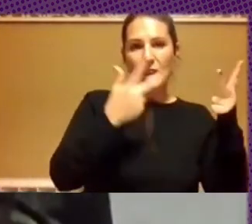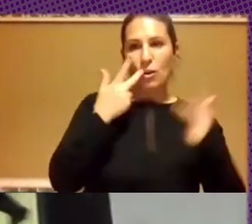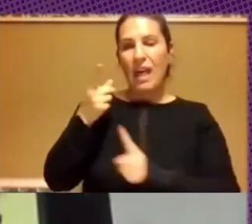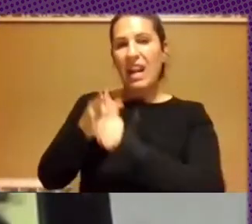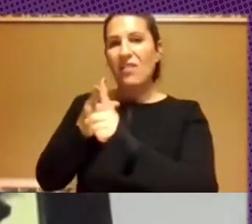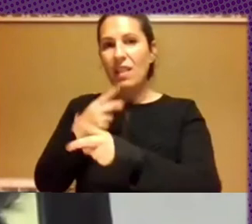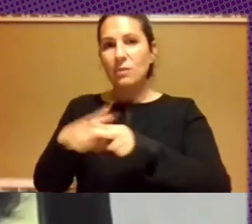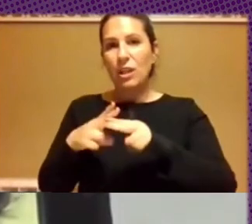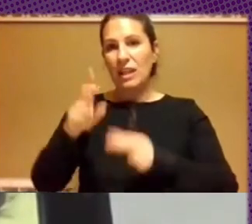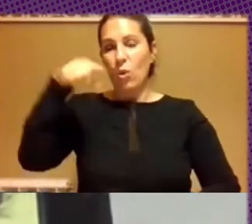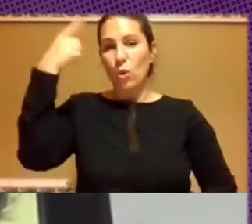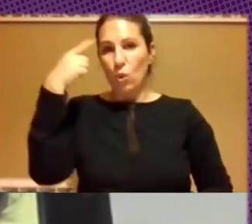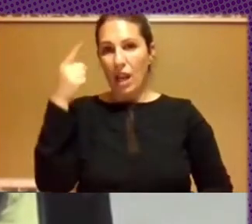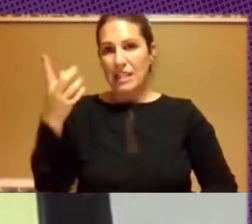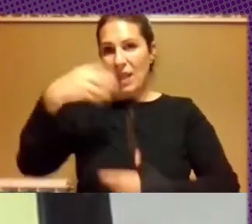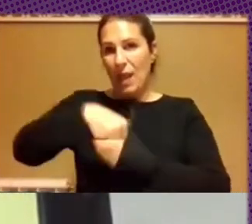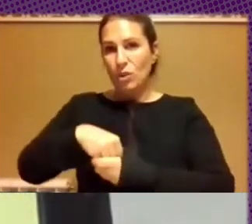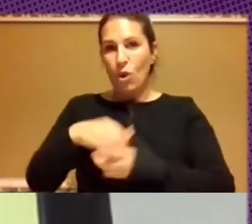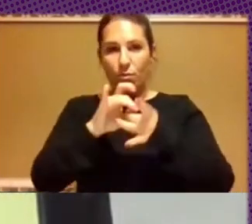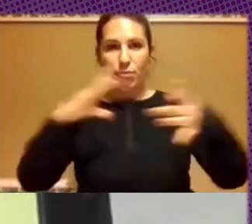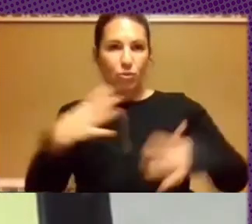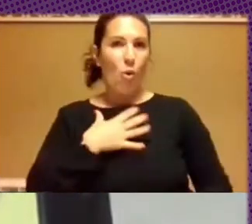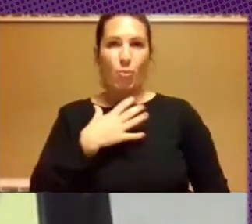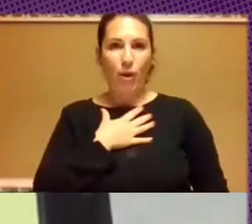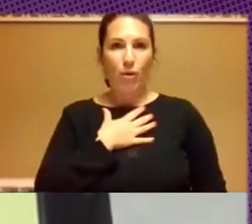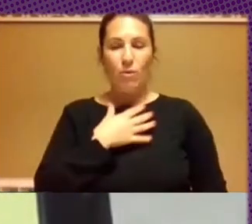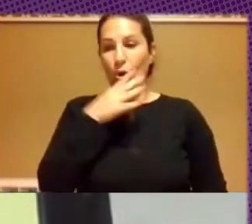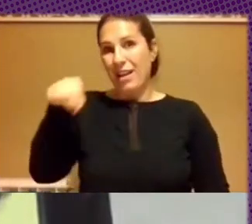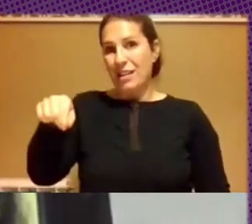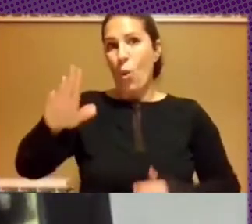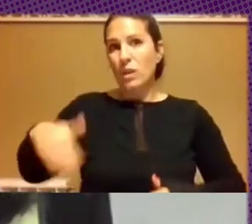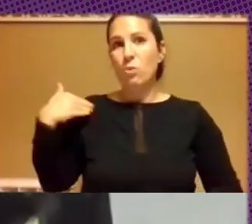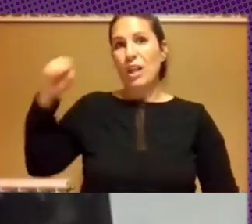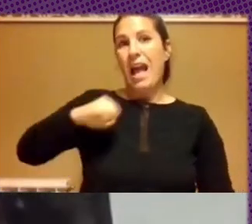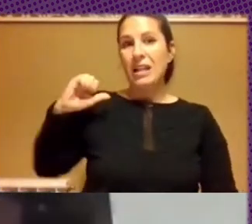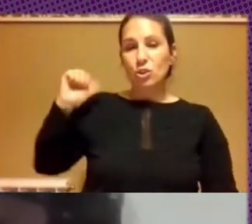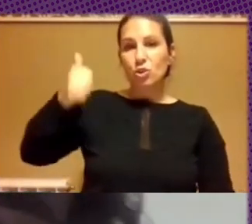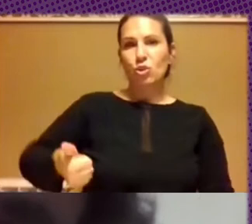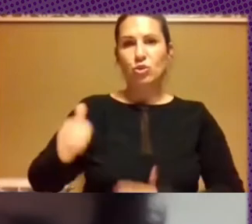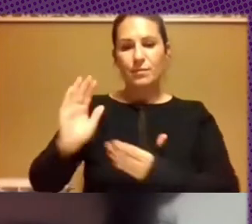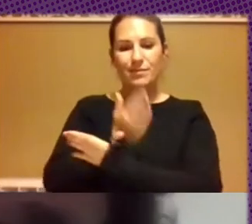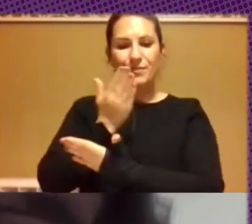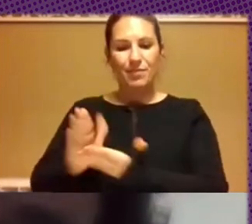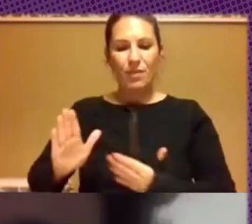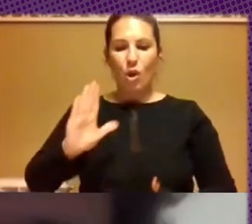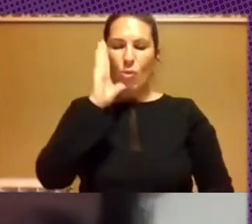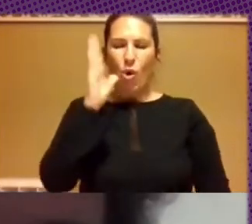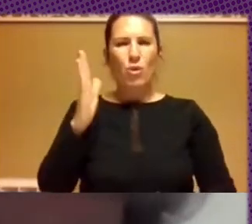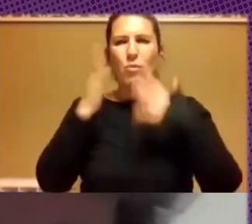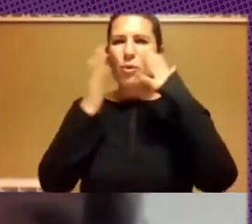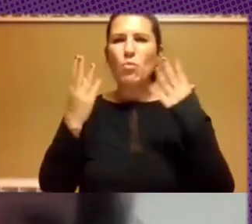políticos culturales que lo conforman y que en los últimos años estuvo sesgado por una acentuada